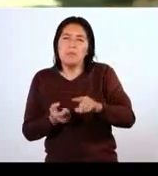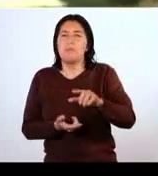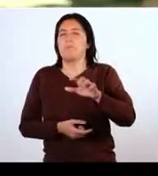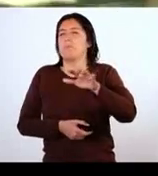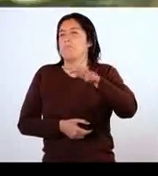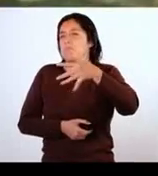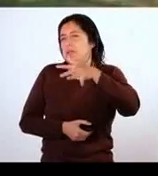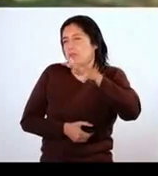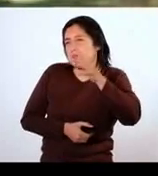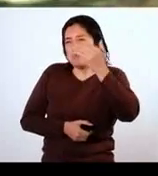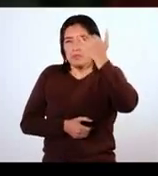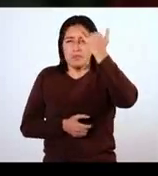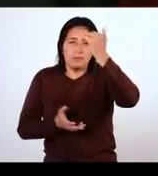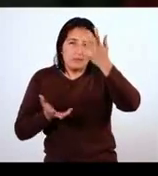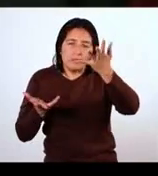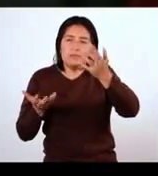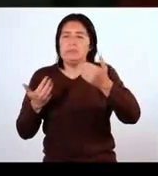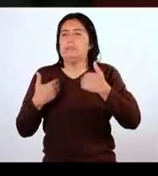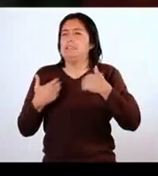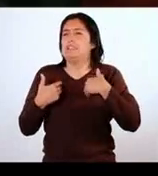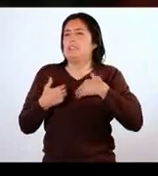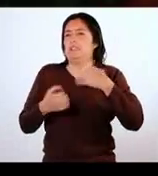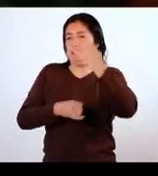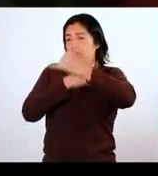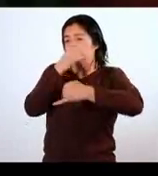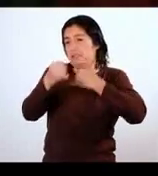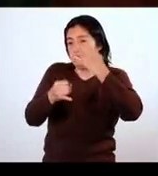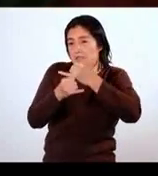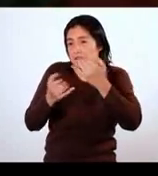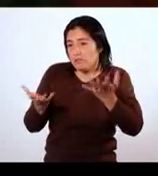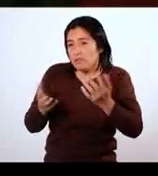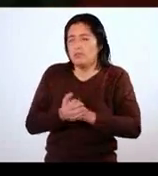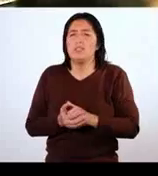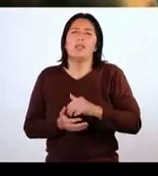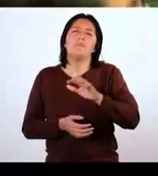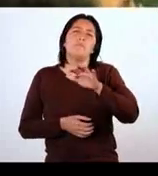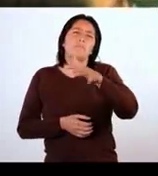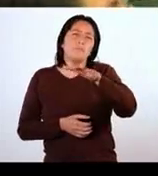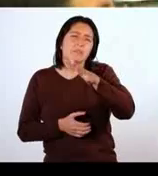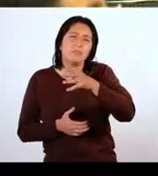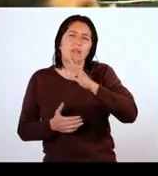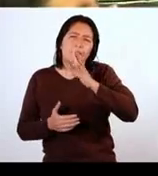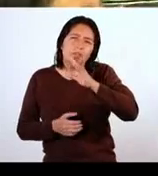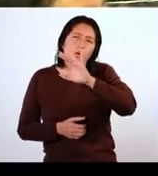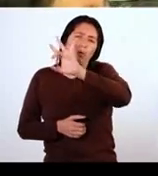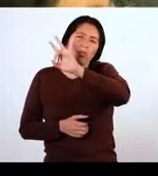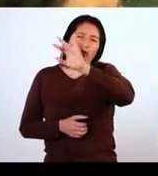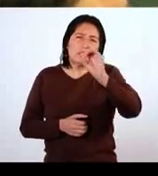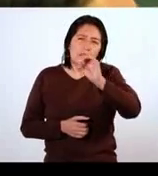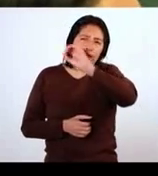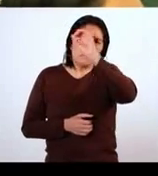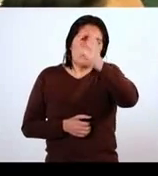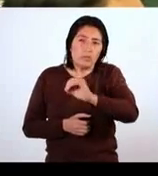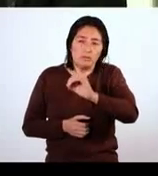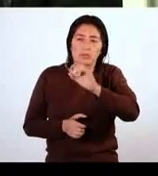que se manejan a nivel internacional, estaríamos hablando de que el 80% de personas